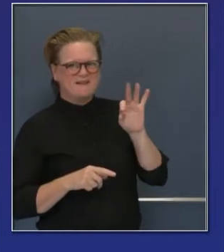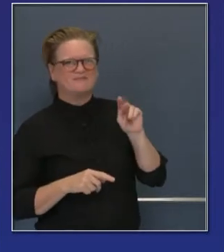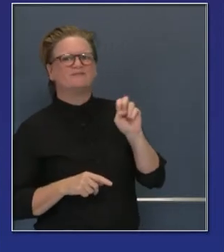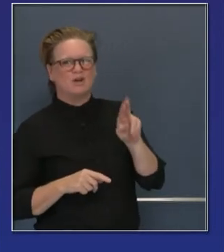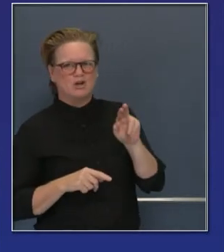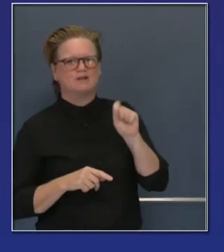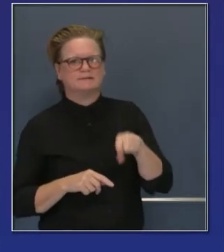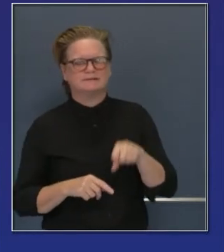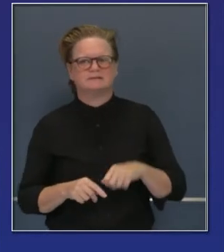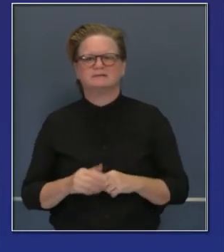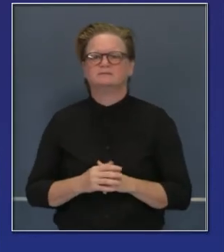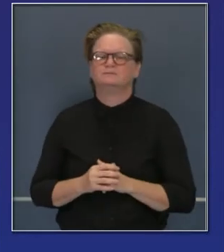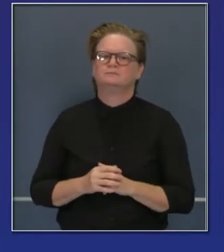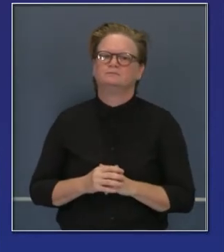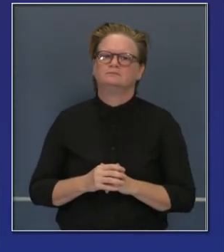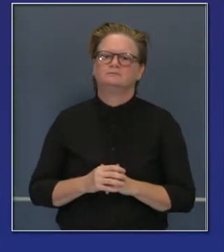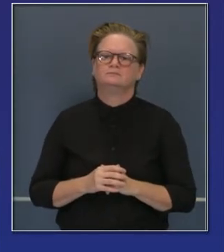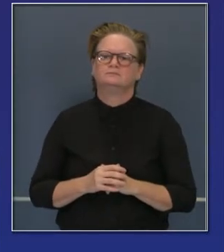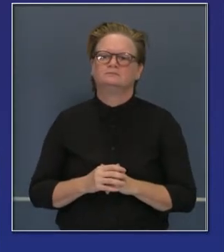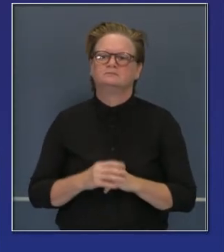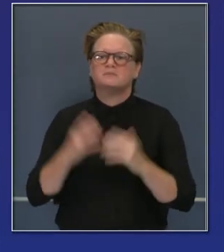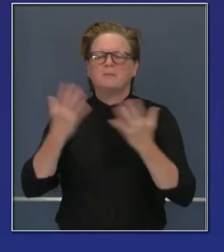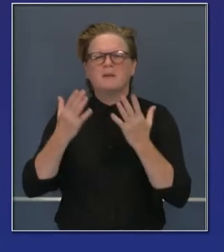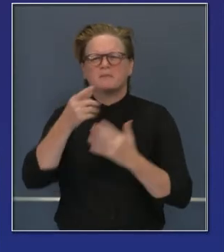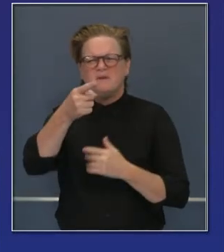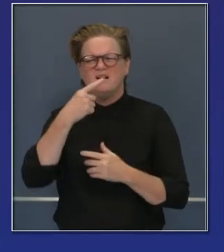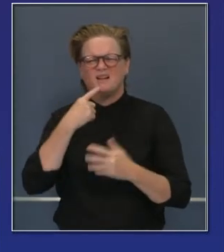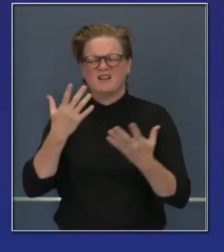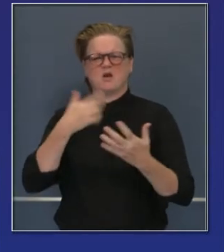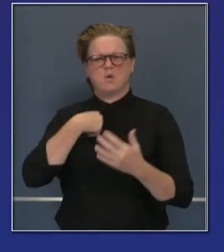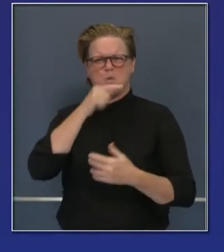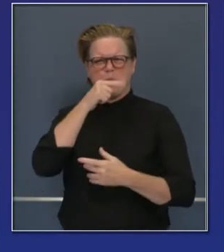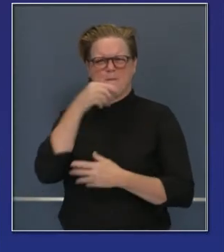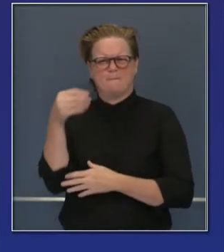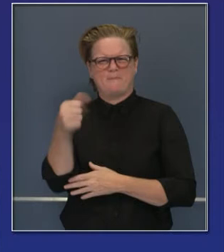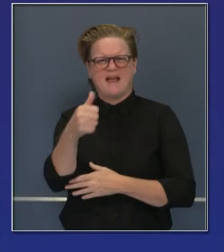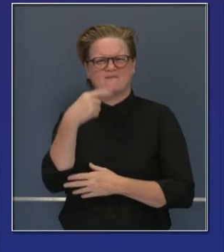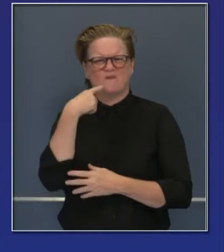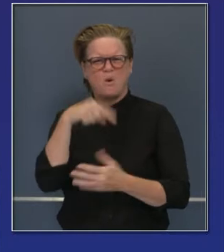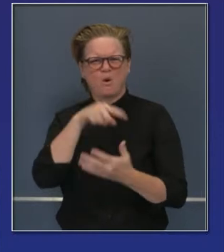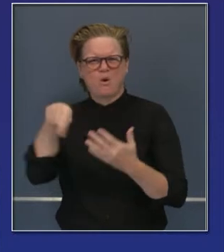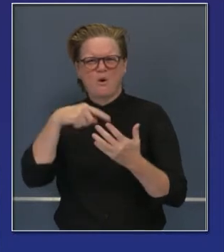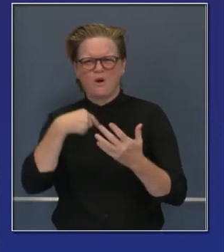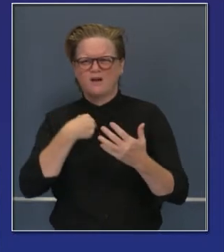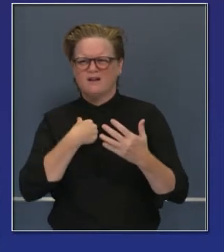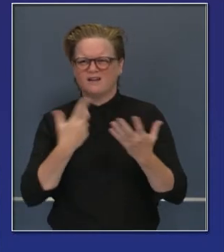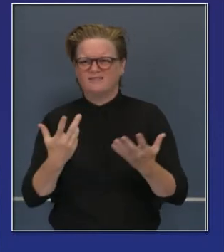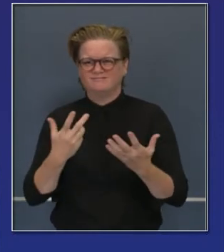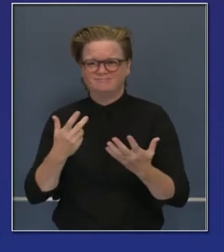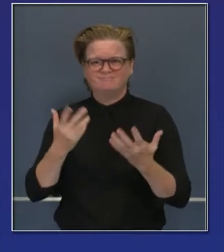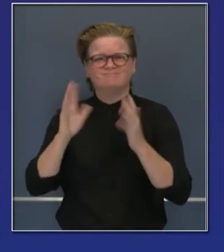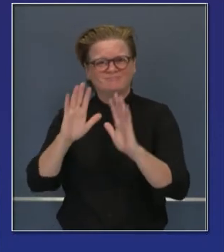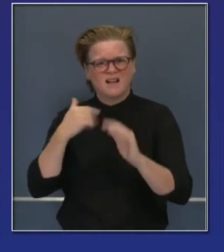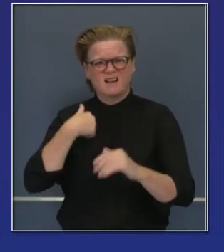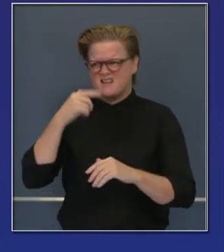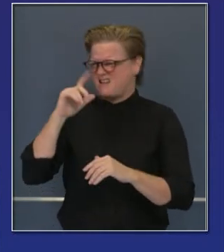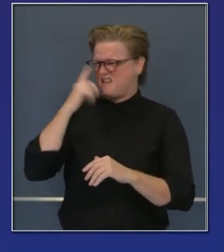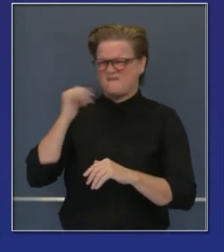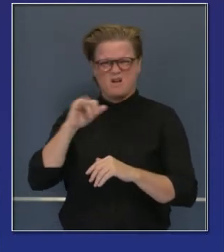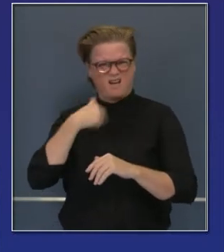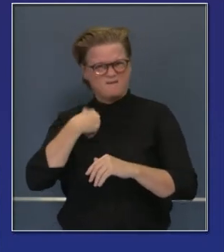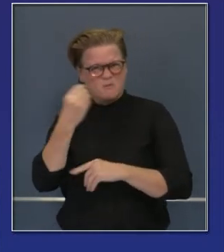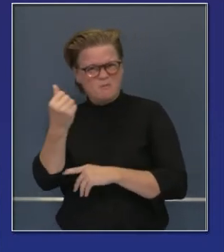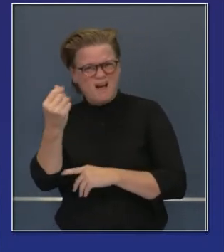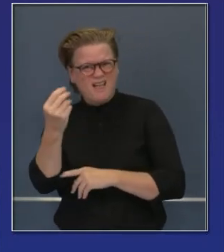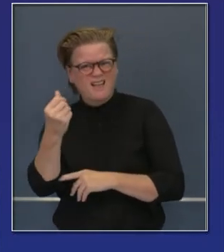distintos. La gente se pregunta, ¿cómo pagamos por todo esto? Algunos gobernadores dicen, no tenemos el dinero. Y a menudo la gente se